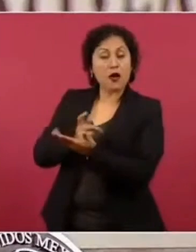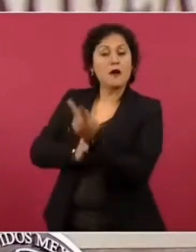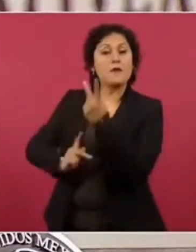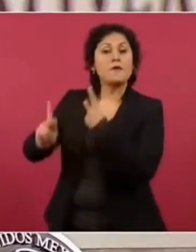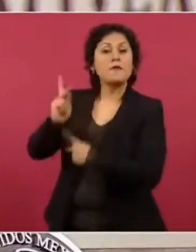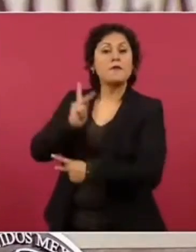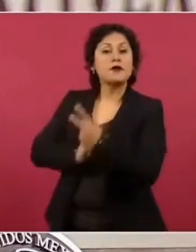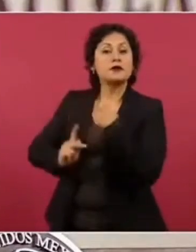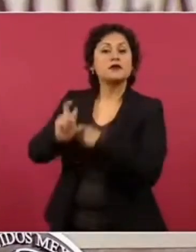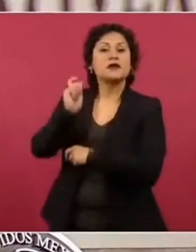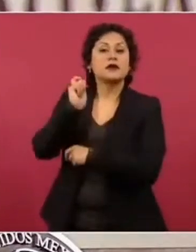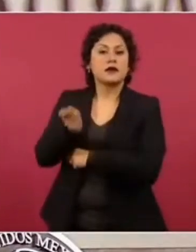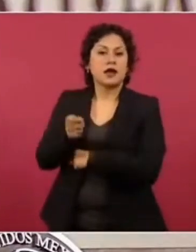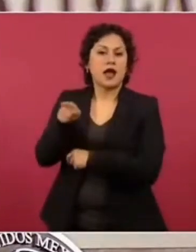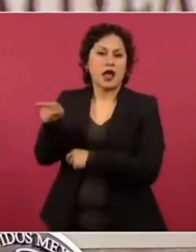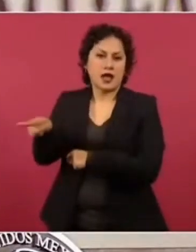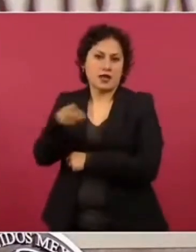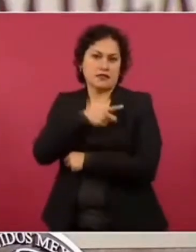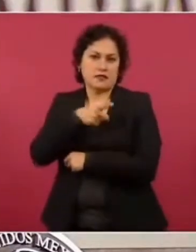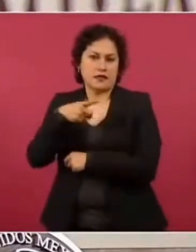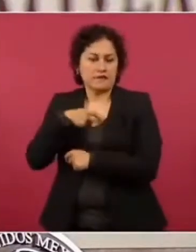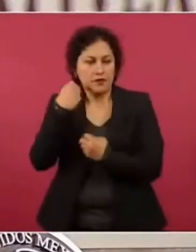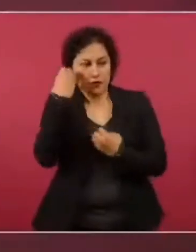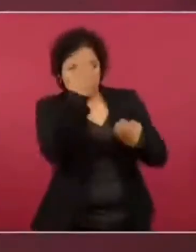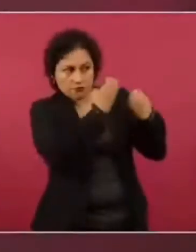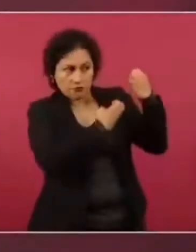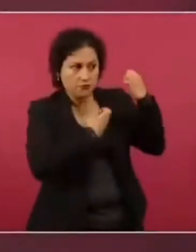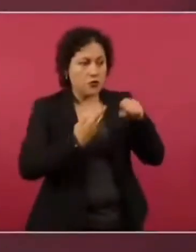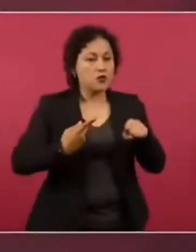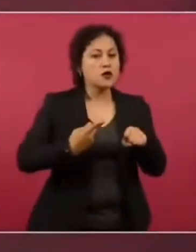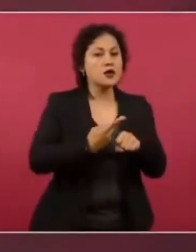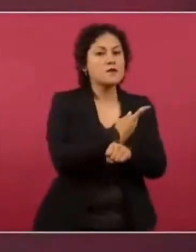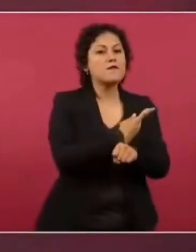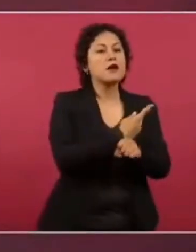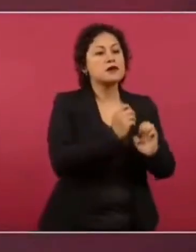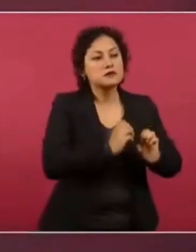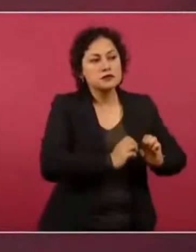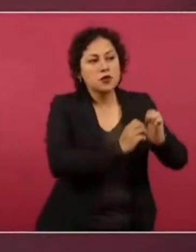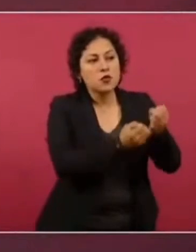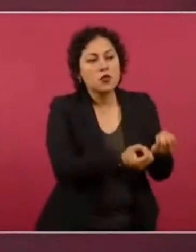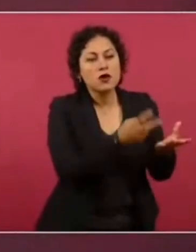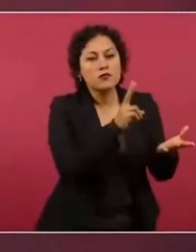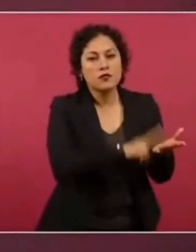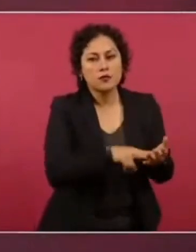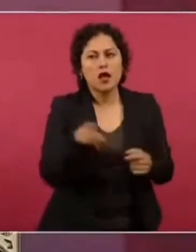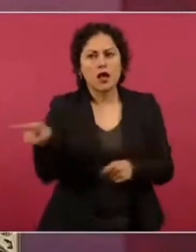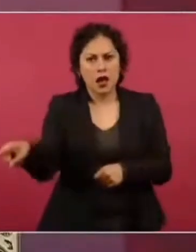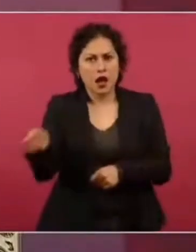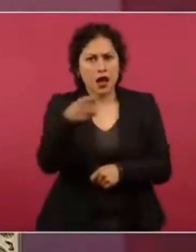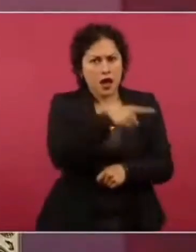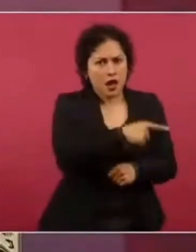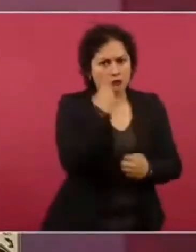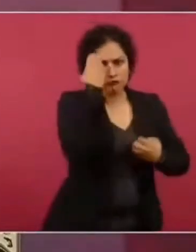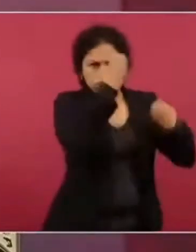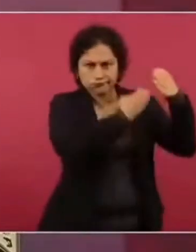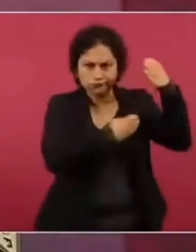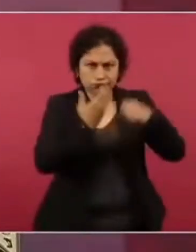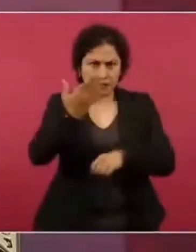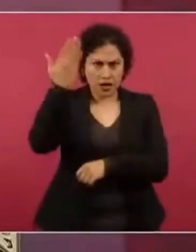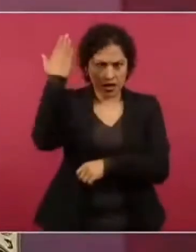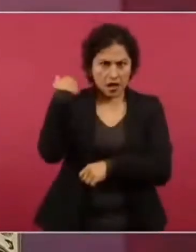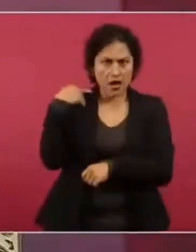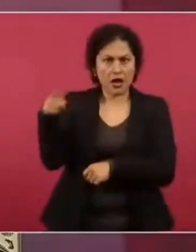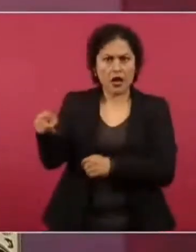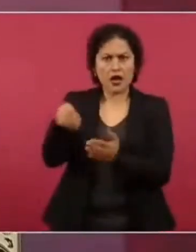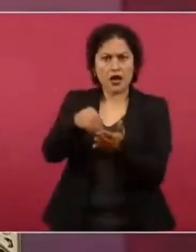evaluado la propiedad, fue evaluado, fue inclusive evaluado en